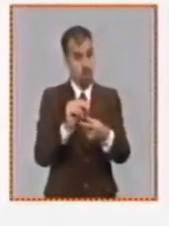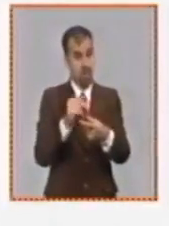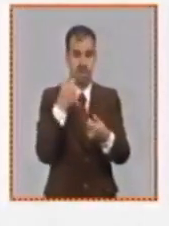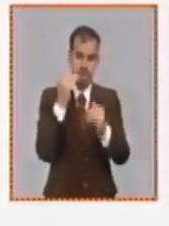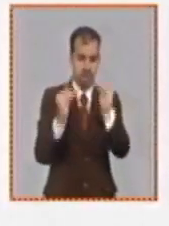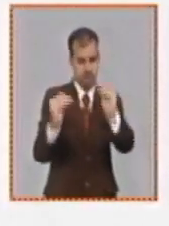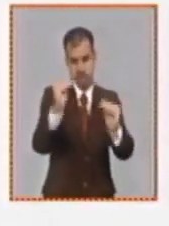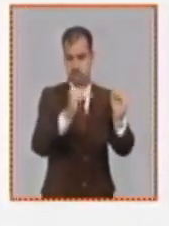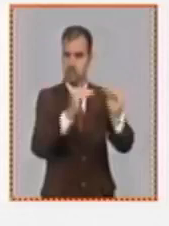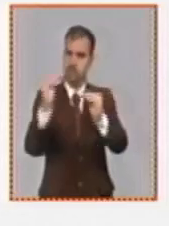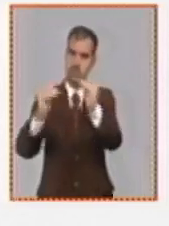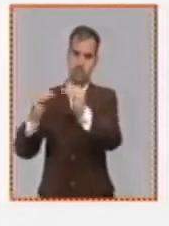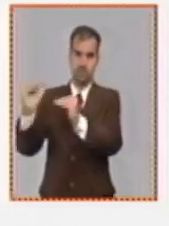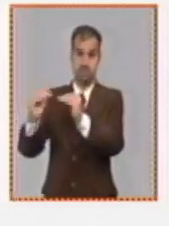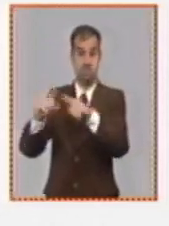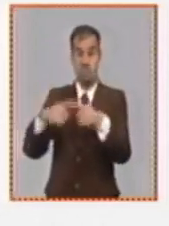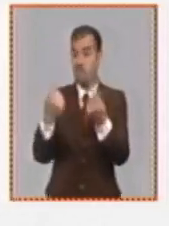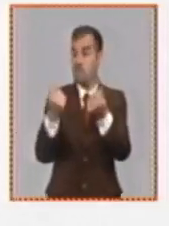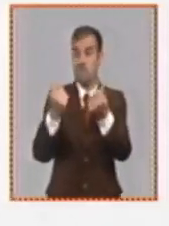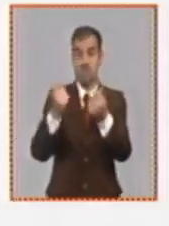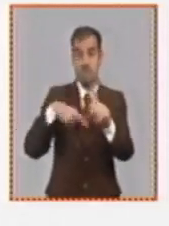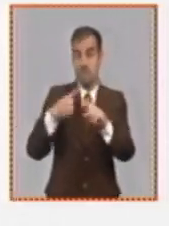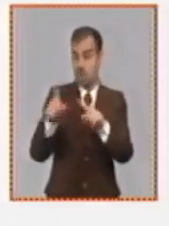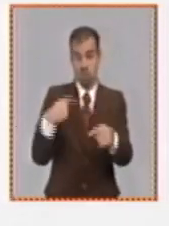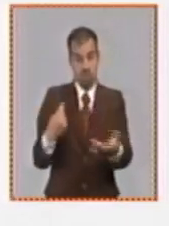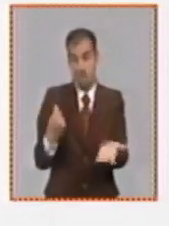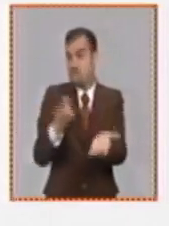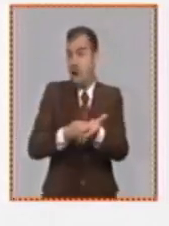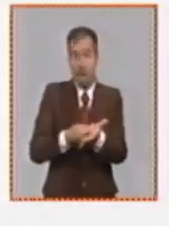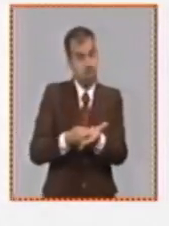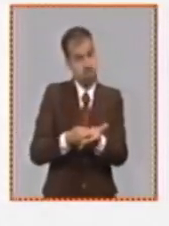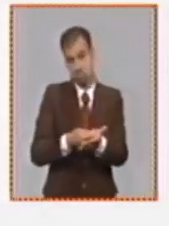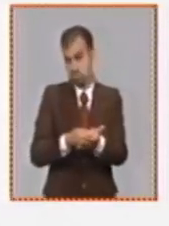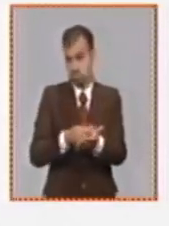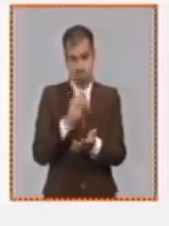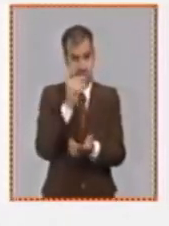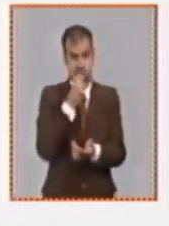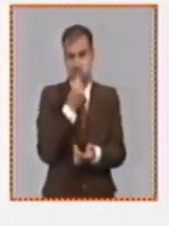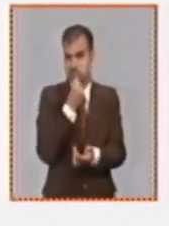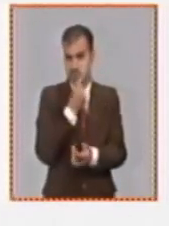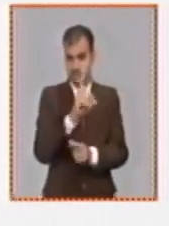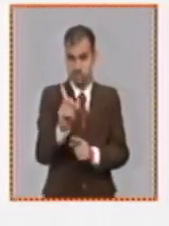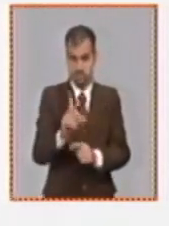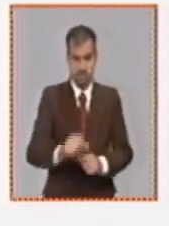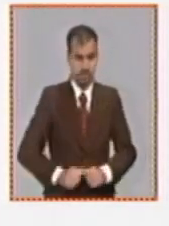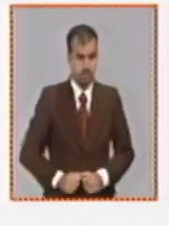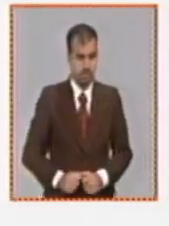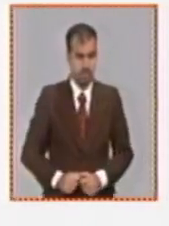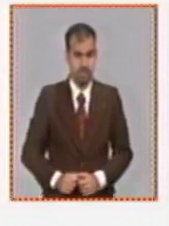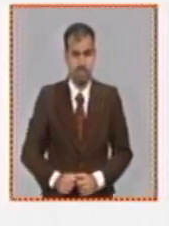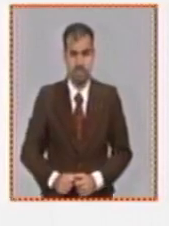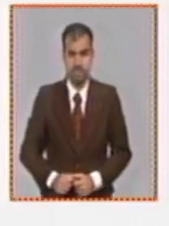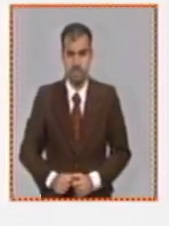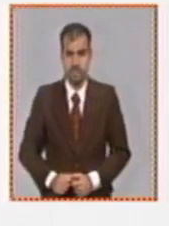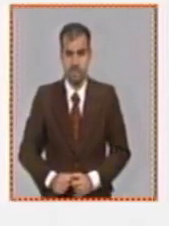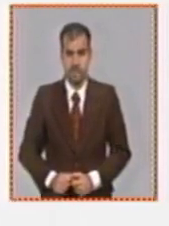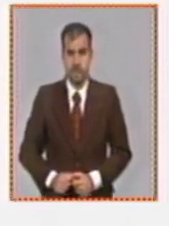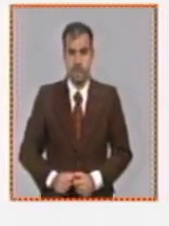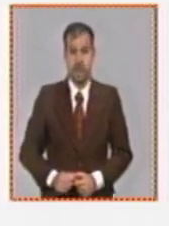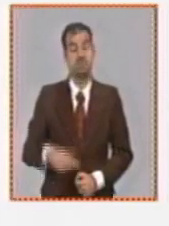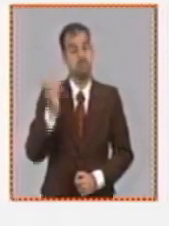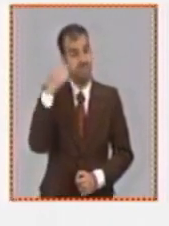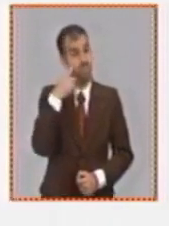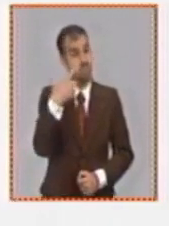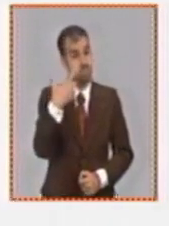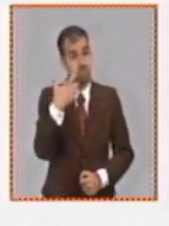presupuesto para poder asumir esto y planteamos esto parte de por supuesto un principio de costeabilidad